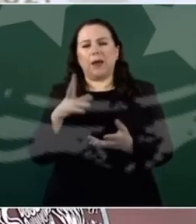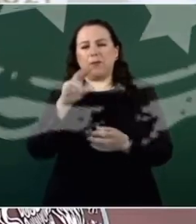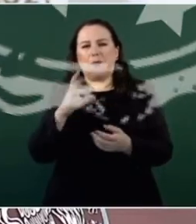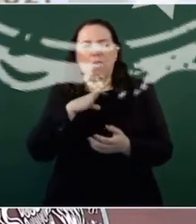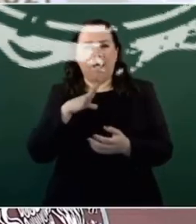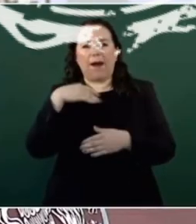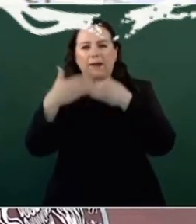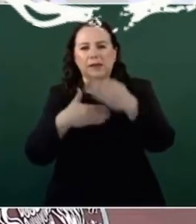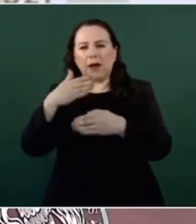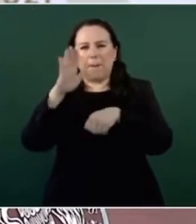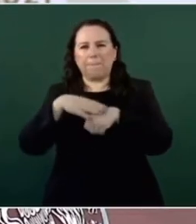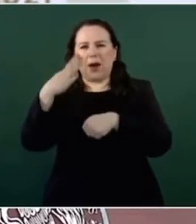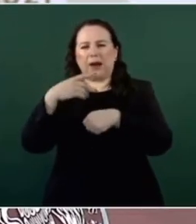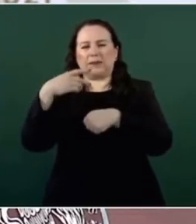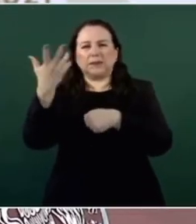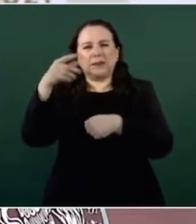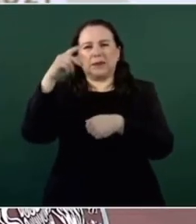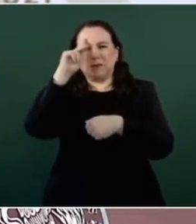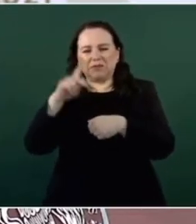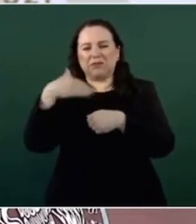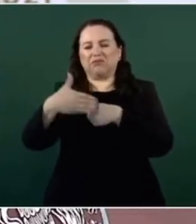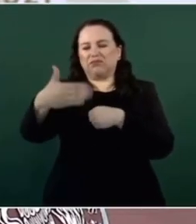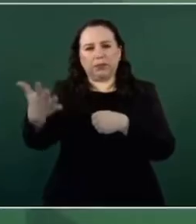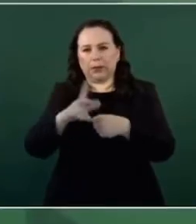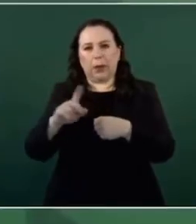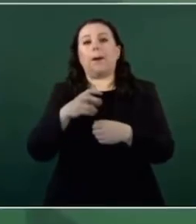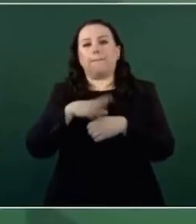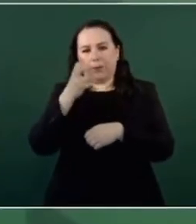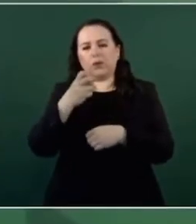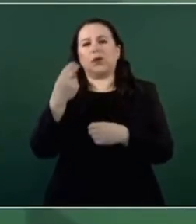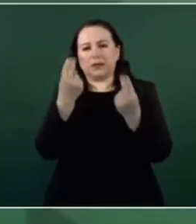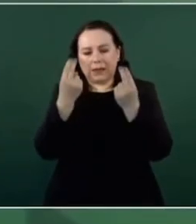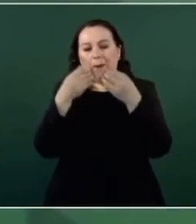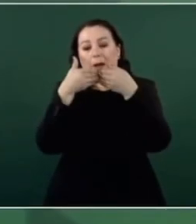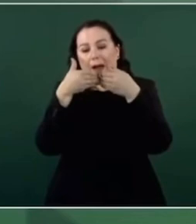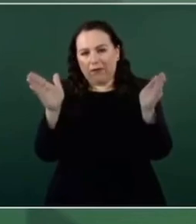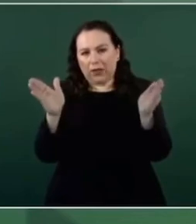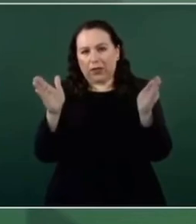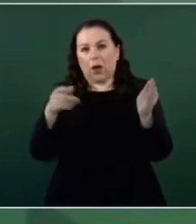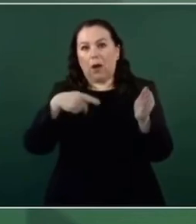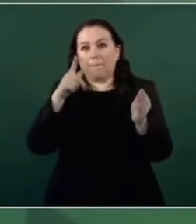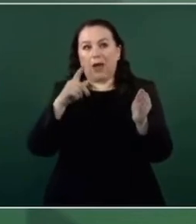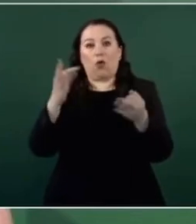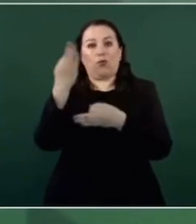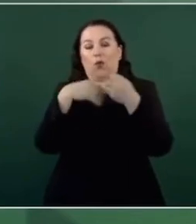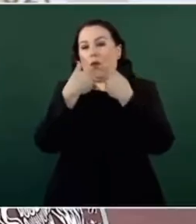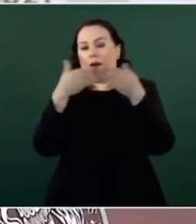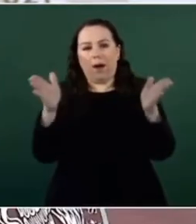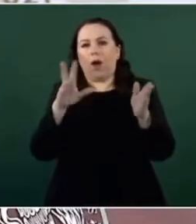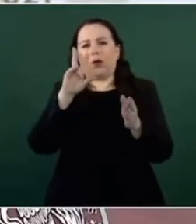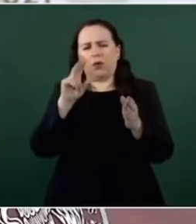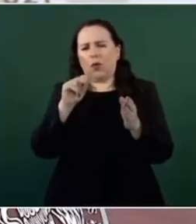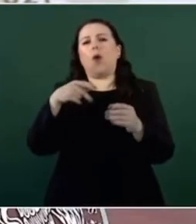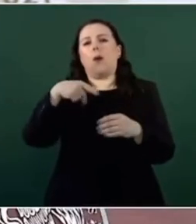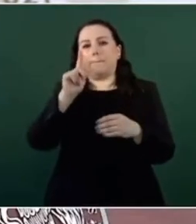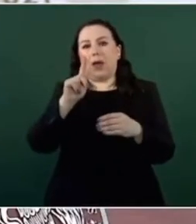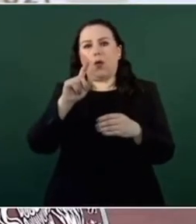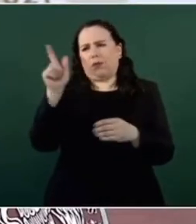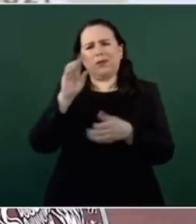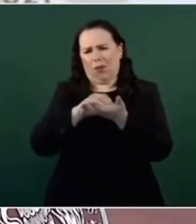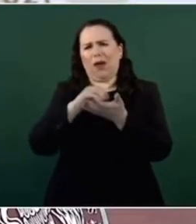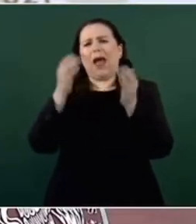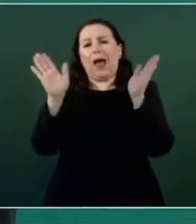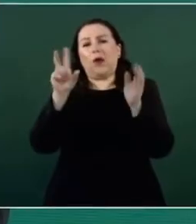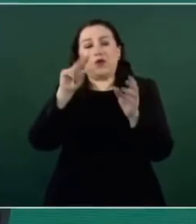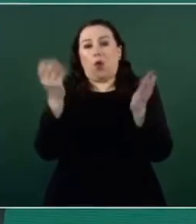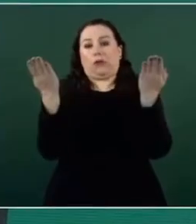Hay que decir que la frontera está abierta, no del todo, pero nunca se ha cerrado por completo. Sin